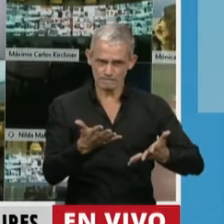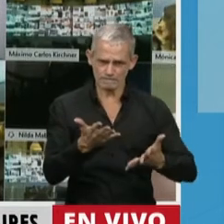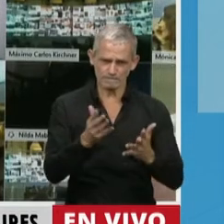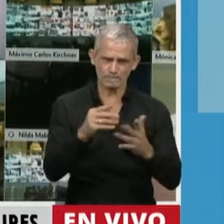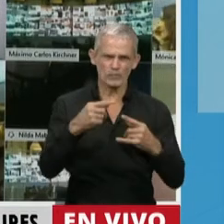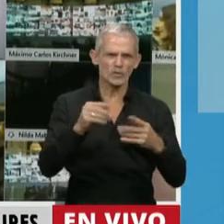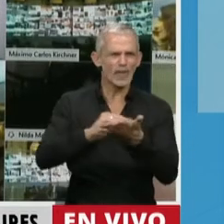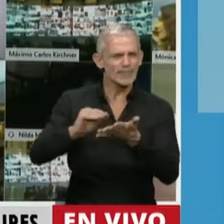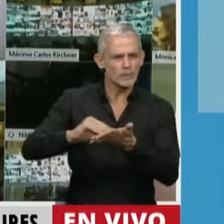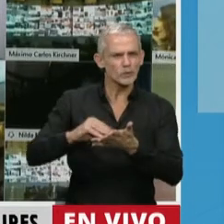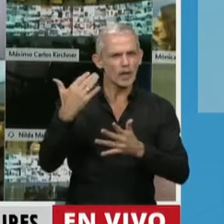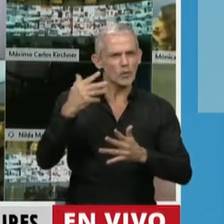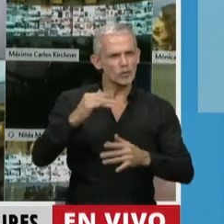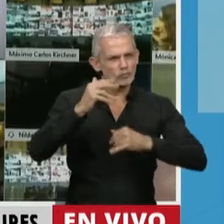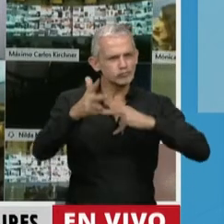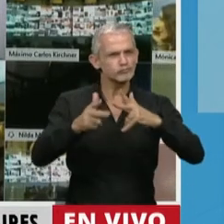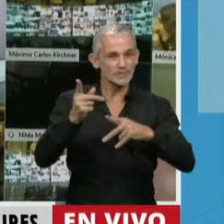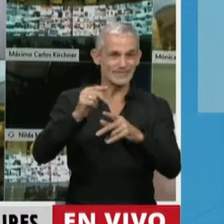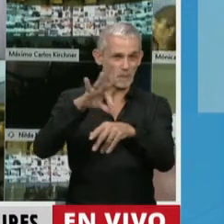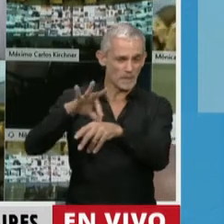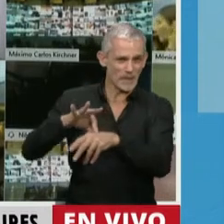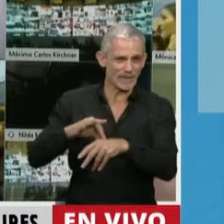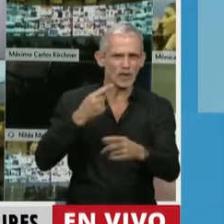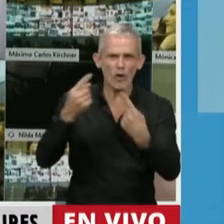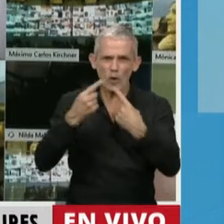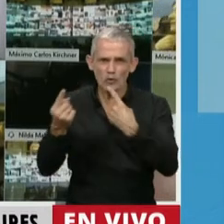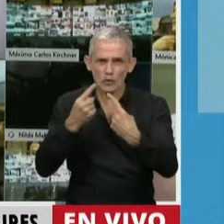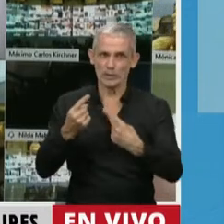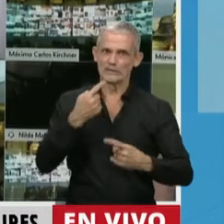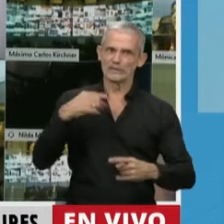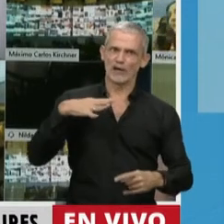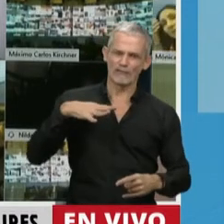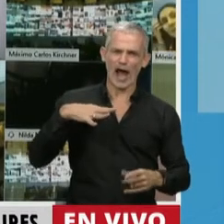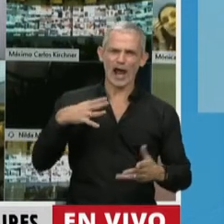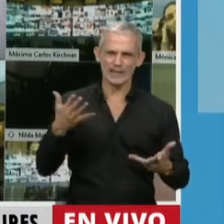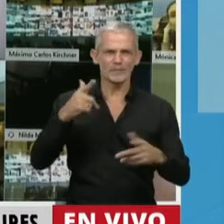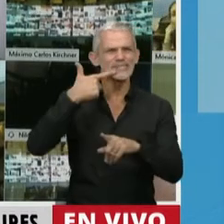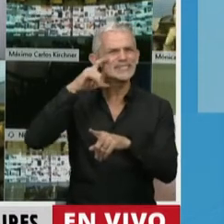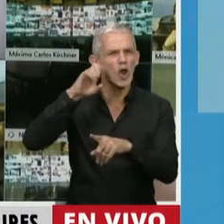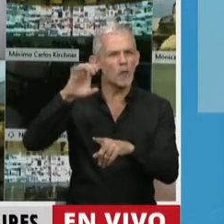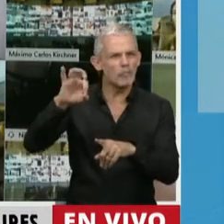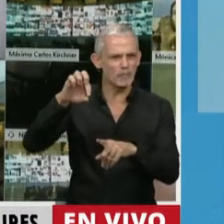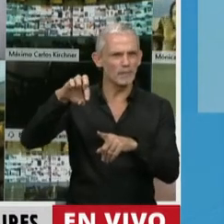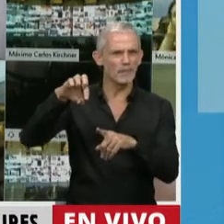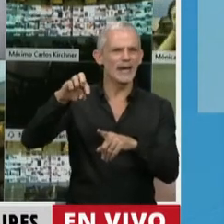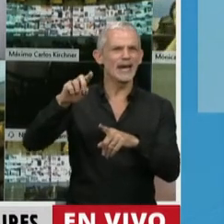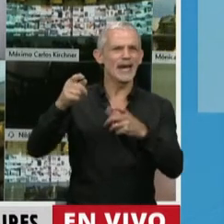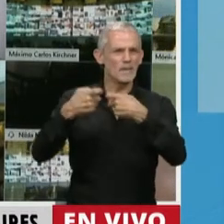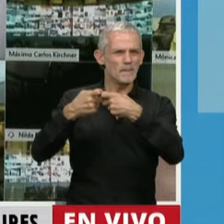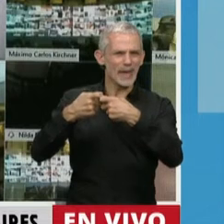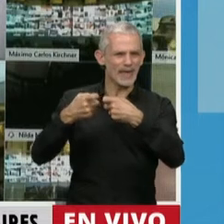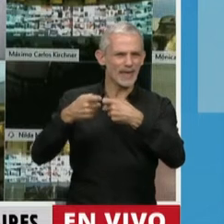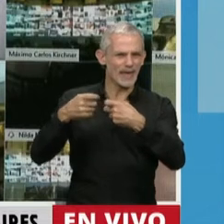por varios de los profesionales de la salud que hemos consultado, también de la SICOP y de otras organizaciones sindicales que